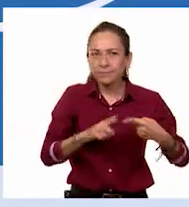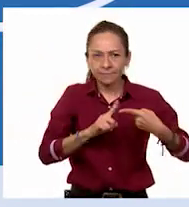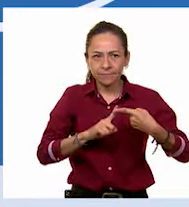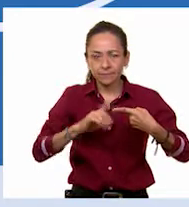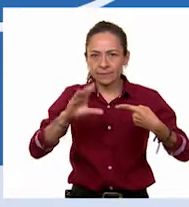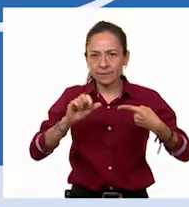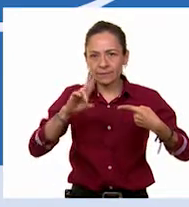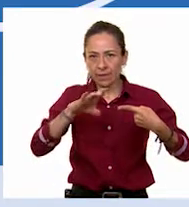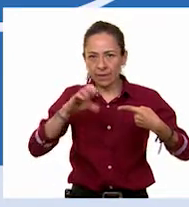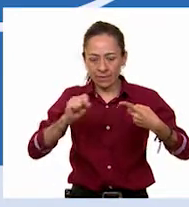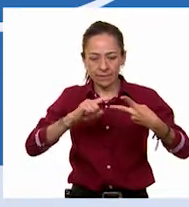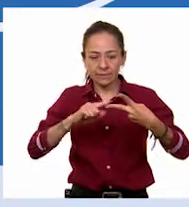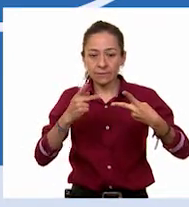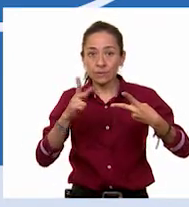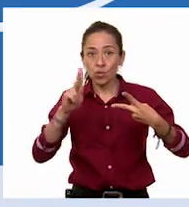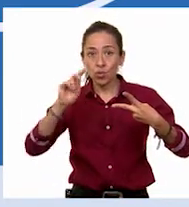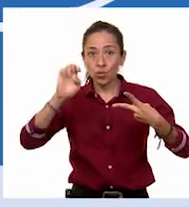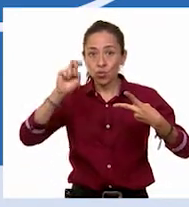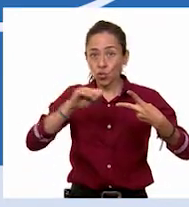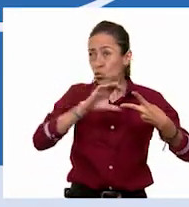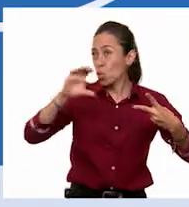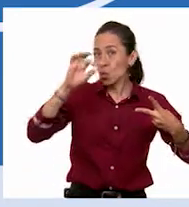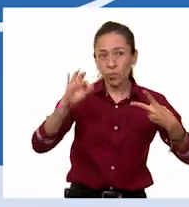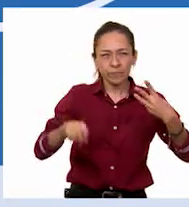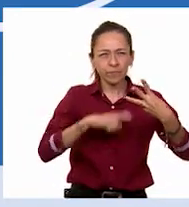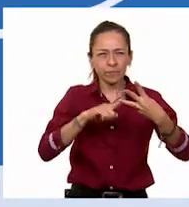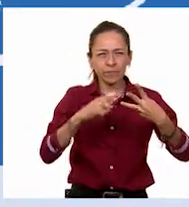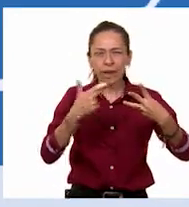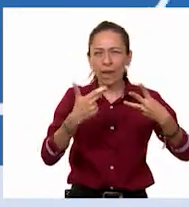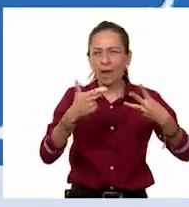B. Plutón. C. Jaume.